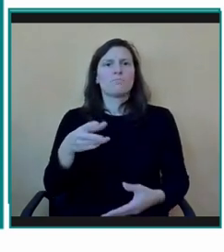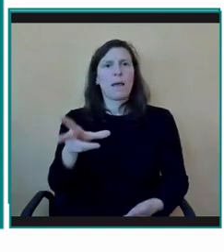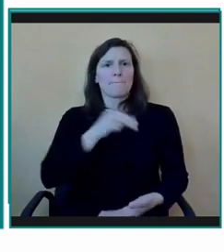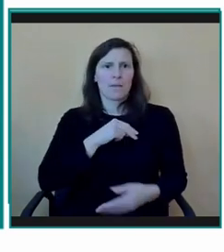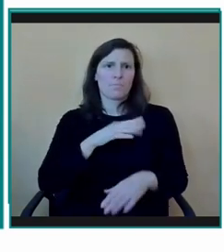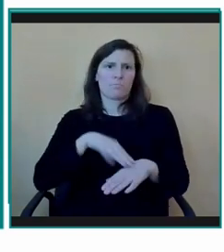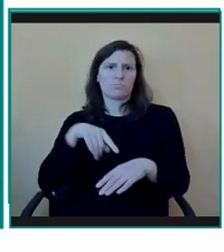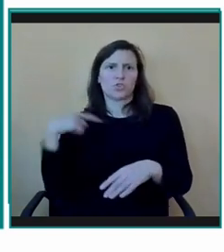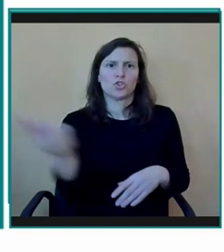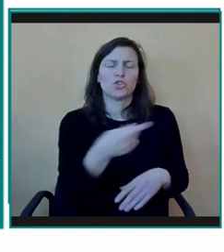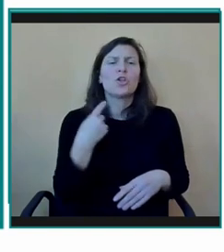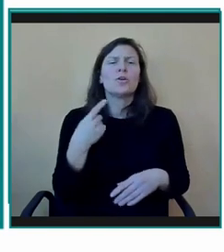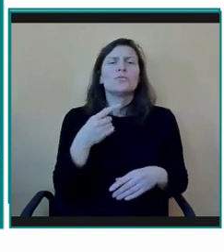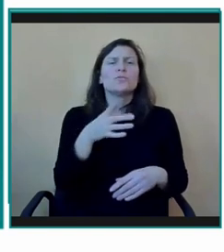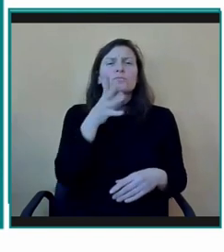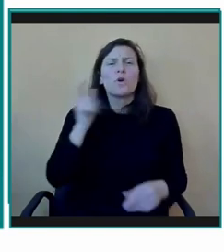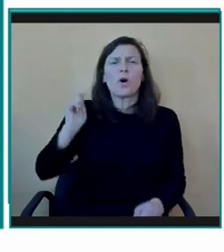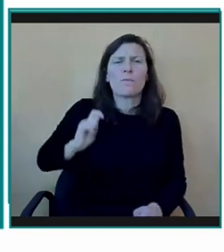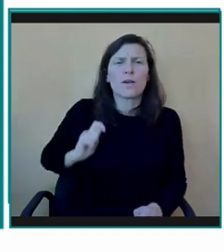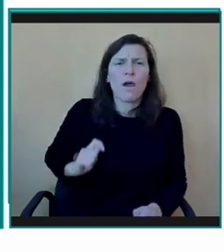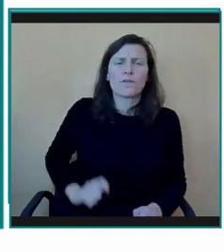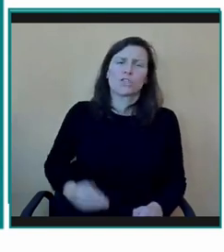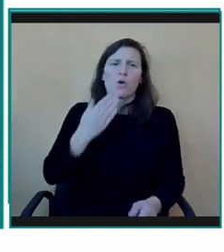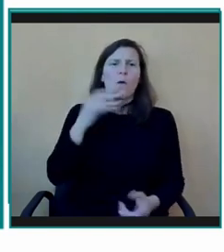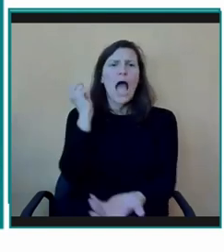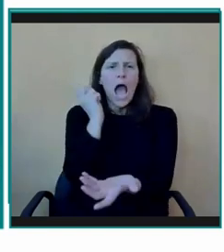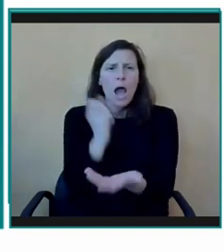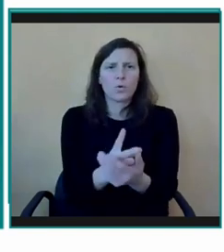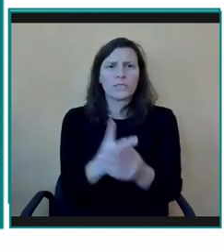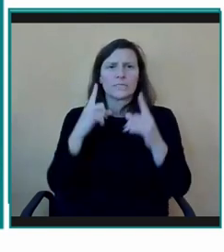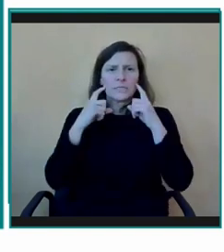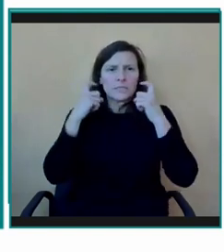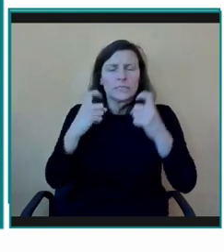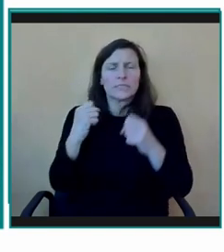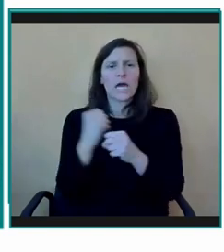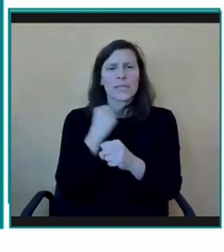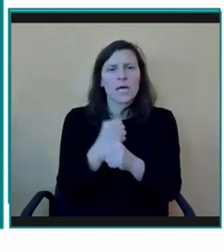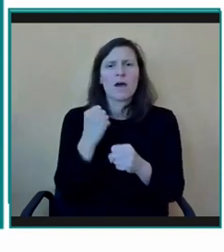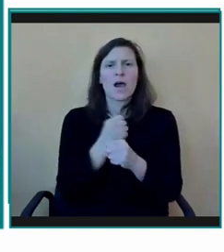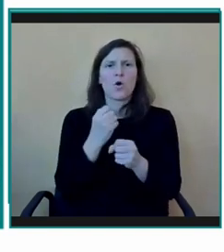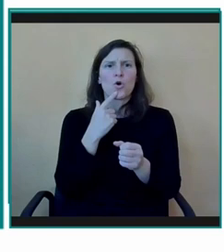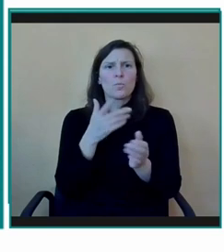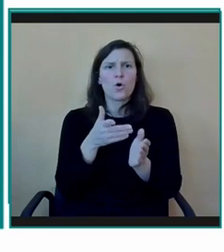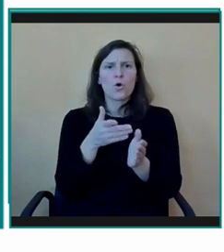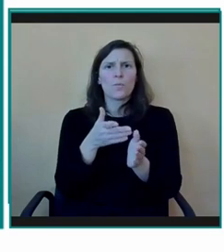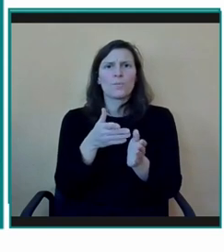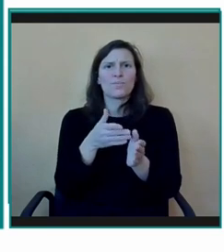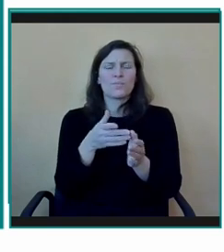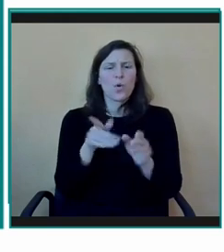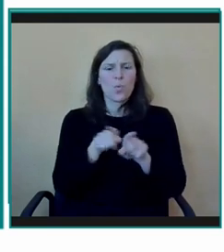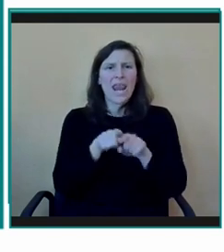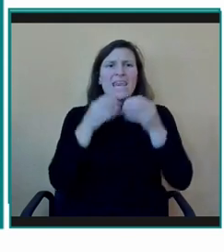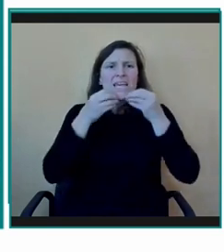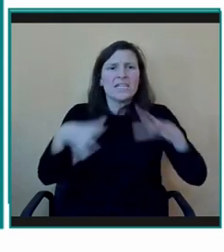sin fisuras hacia una hoja de ruta de país donde las